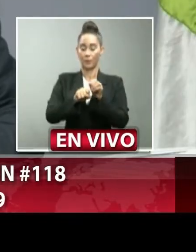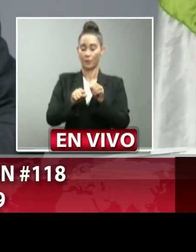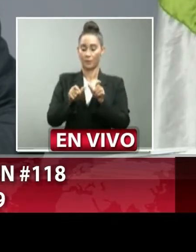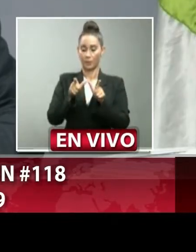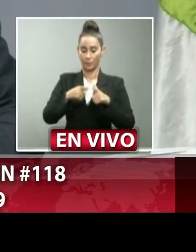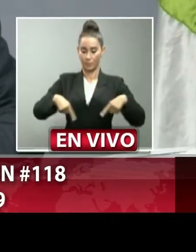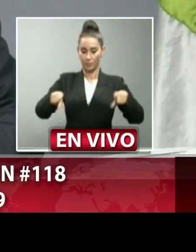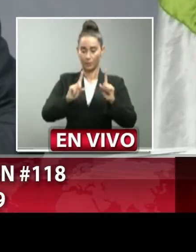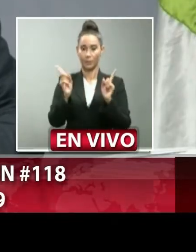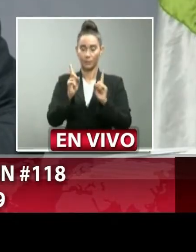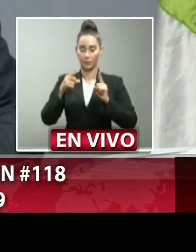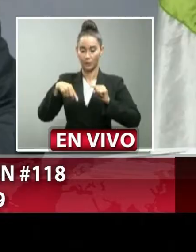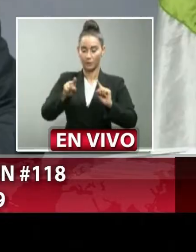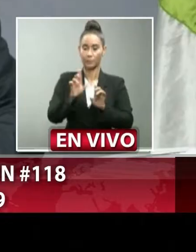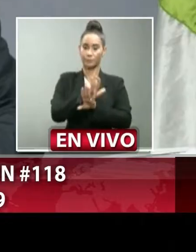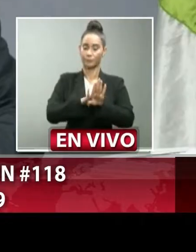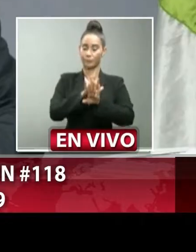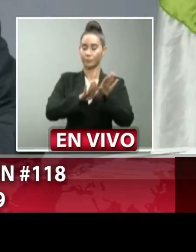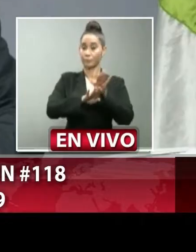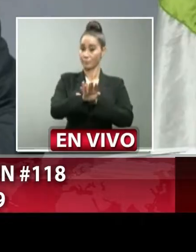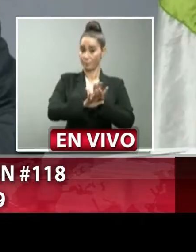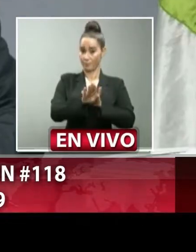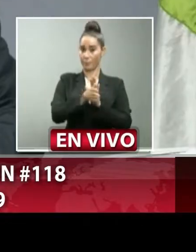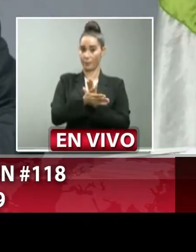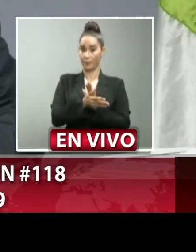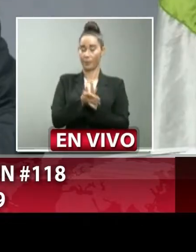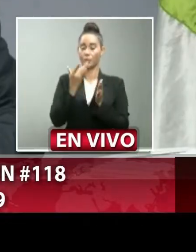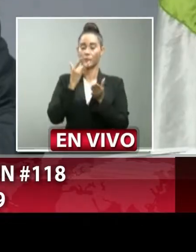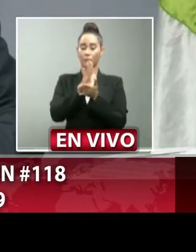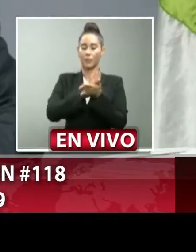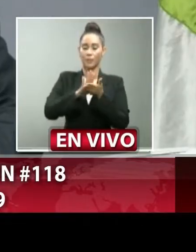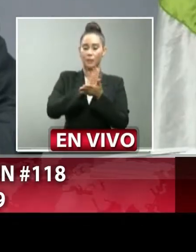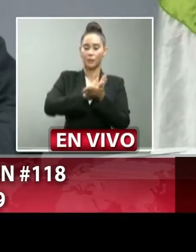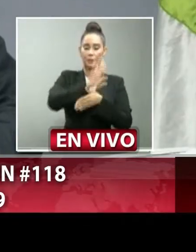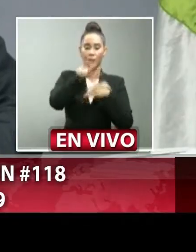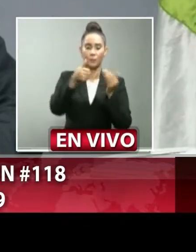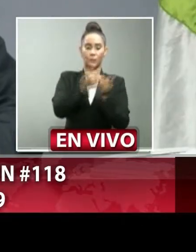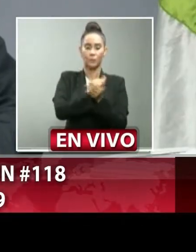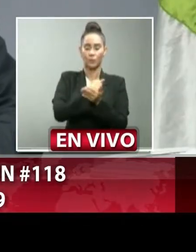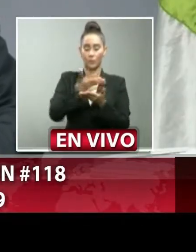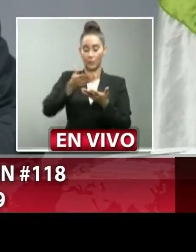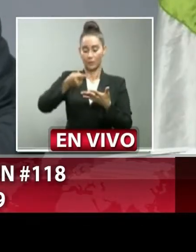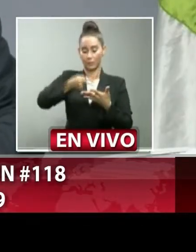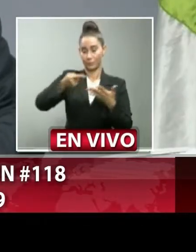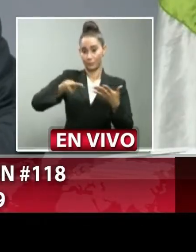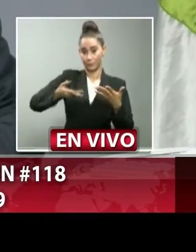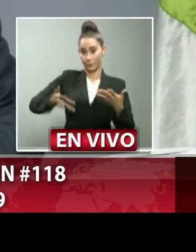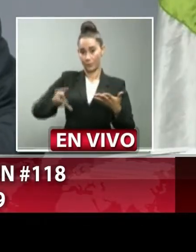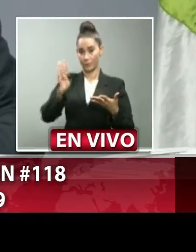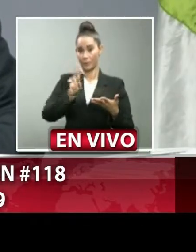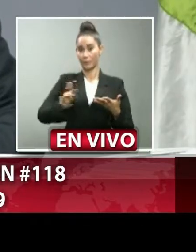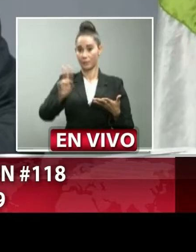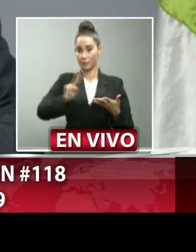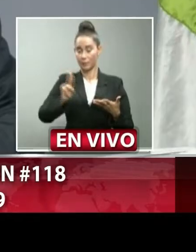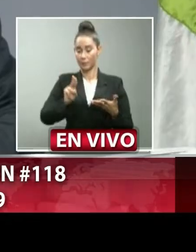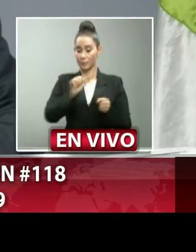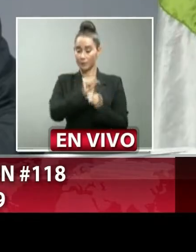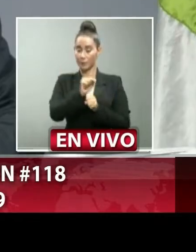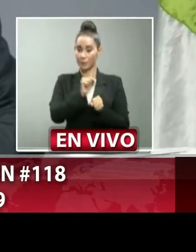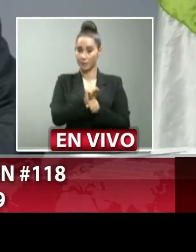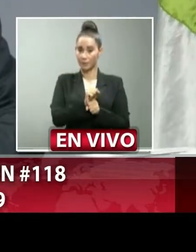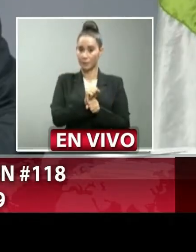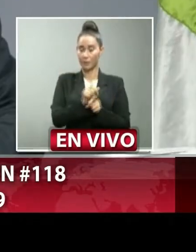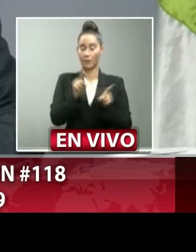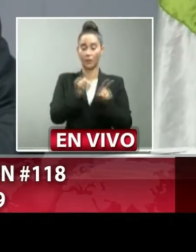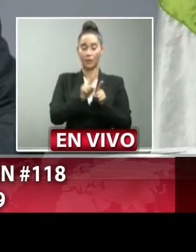de manos desinfección de equipos e instrumentos necesarios para la realización de sus deberes así